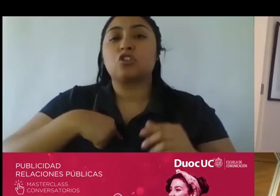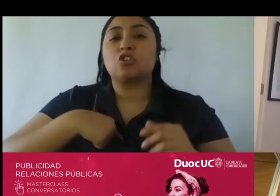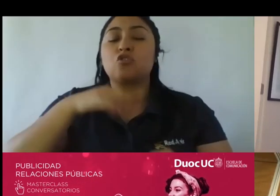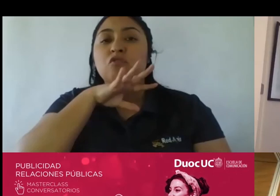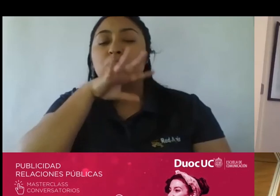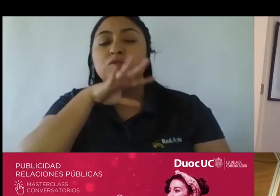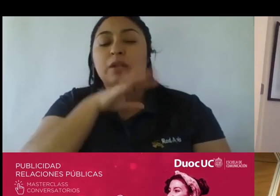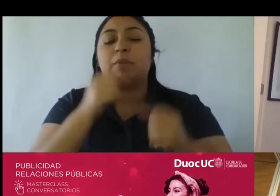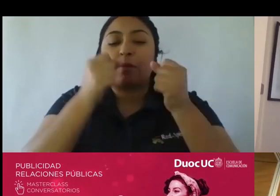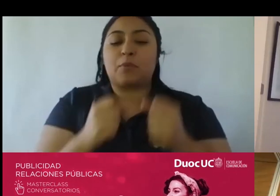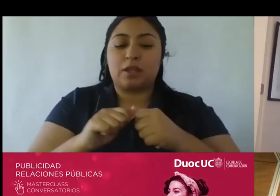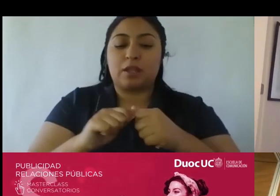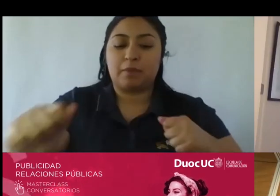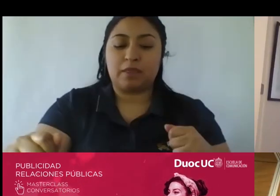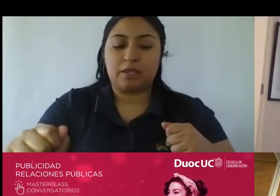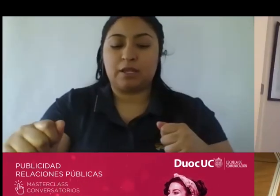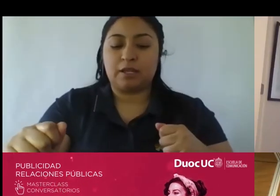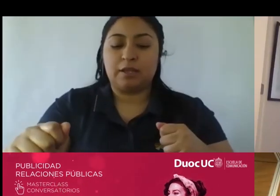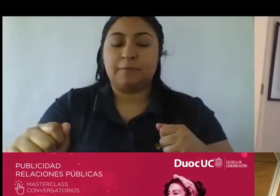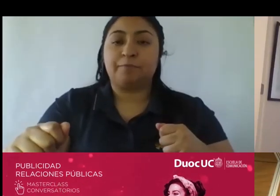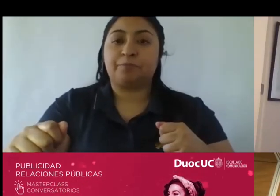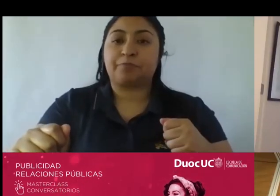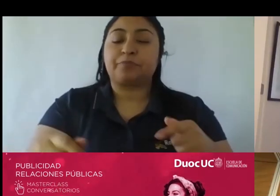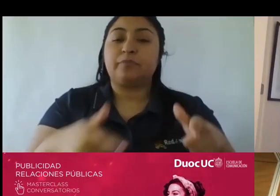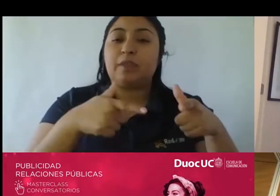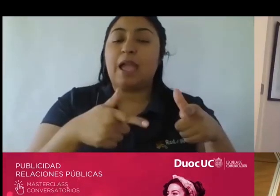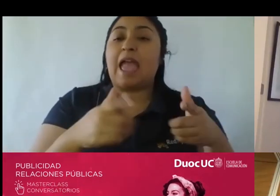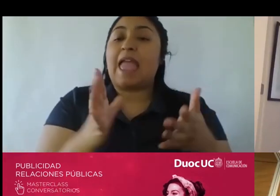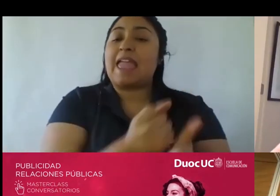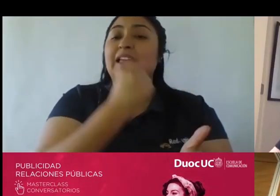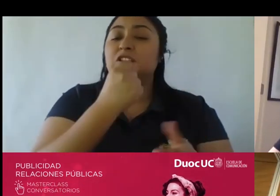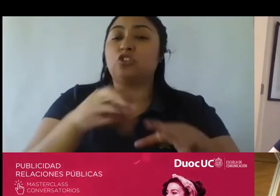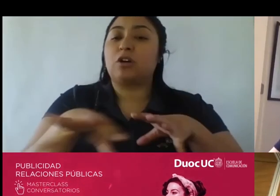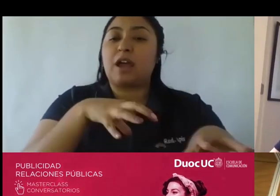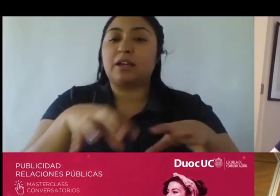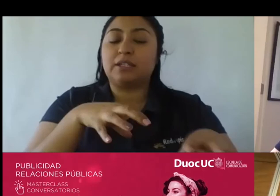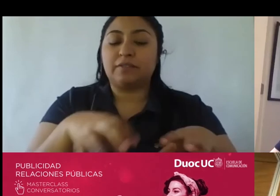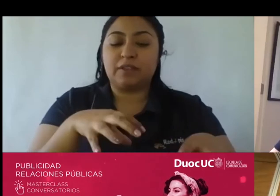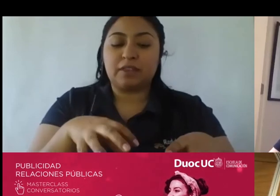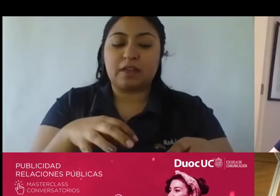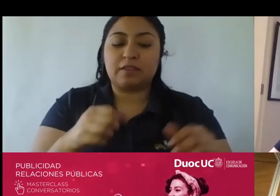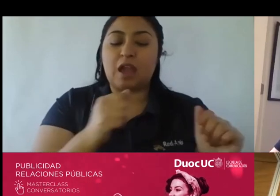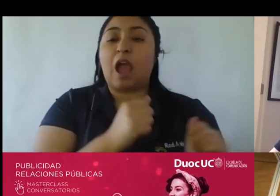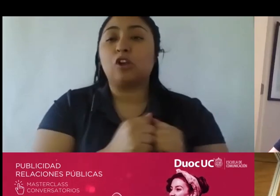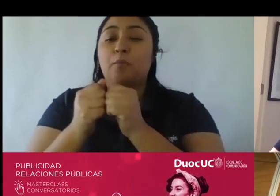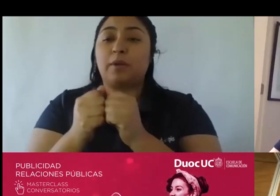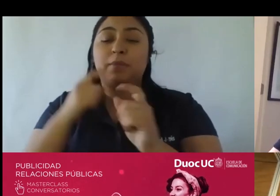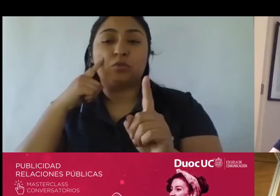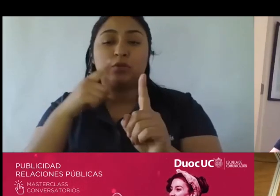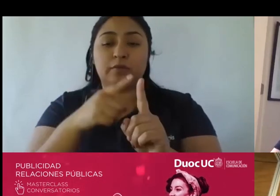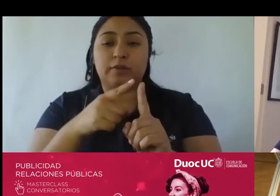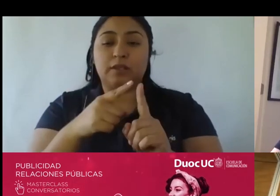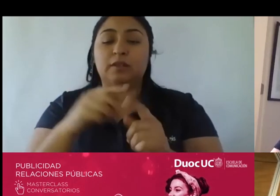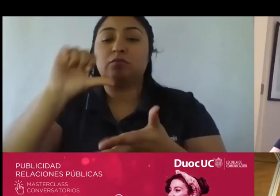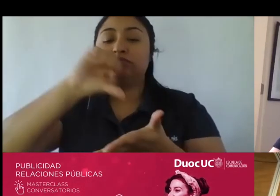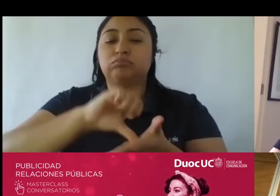el éxito de esas actividades tendientes al cumplimiento del objetivo central de mi estrategia ¿no? es